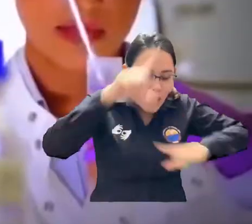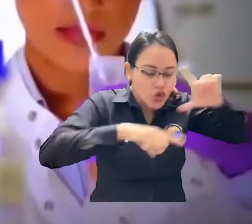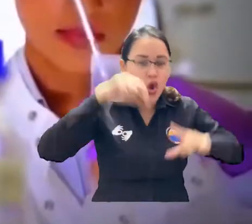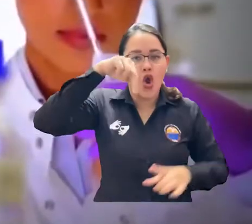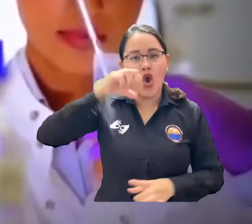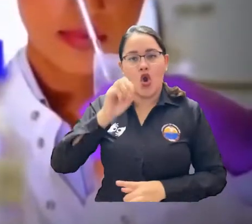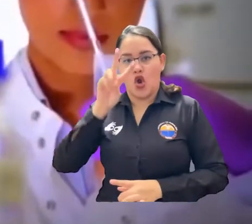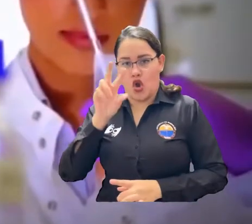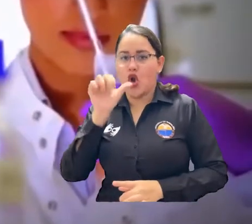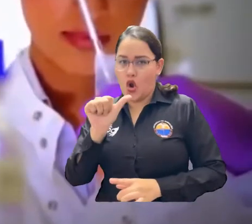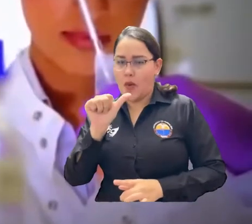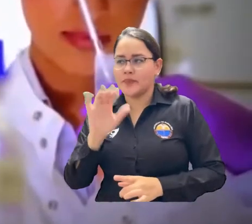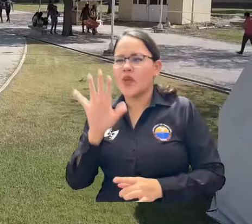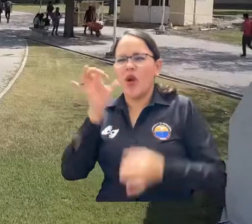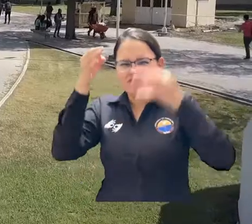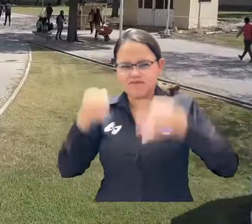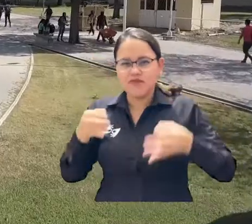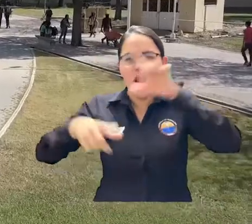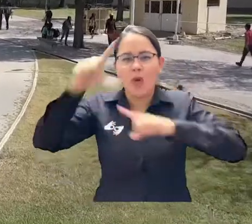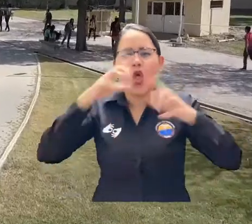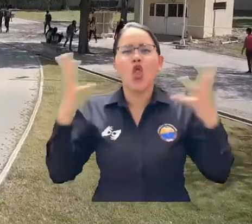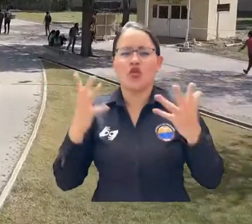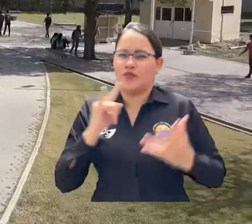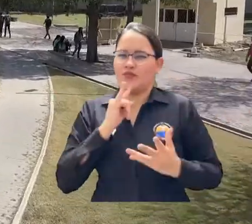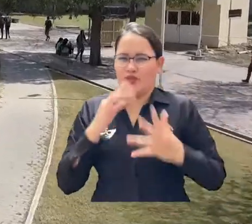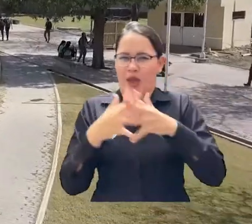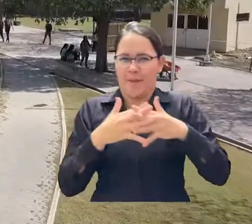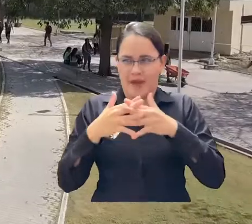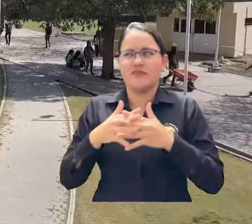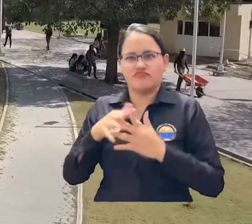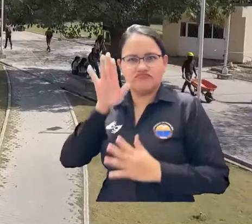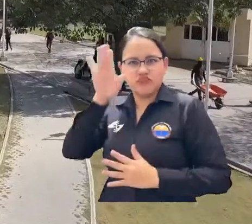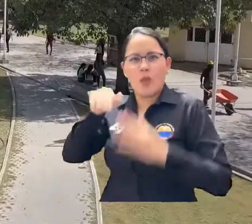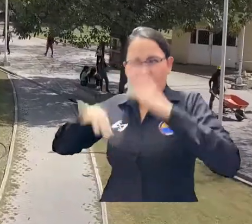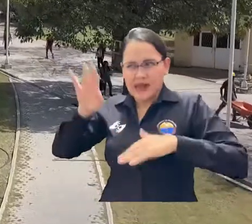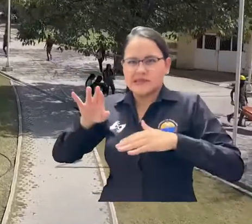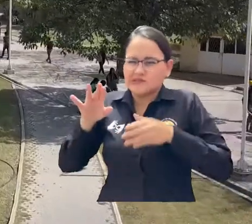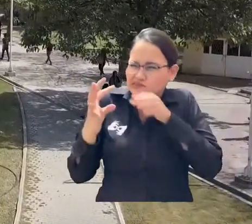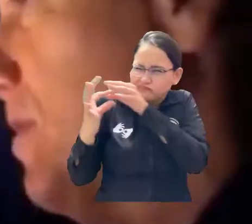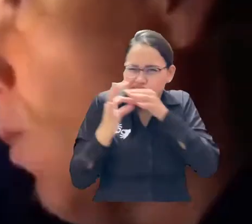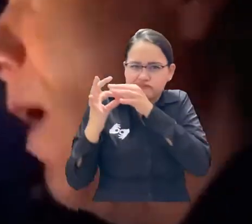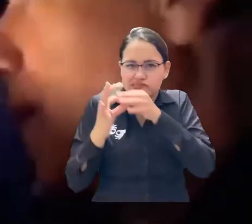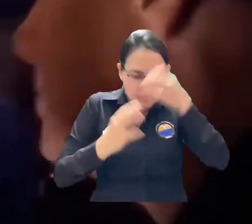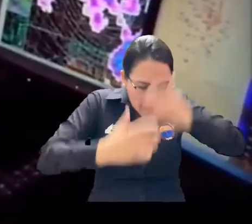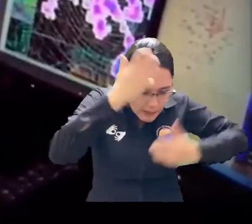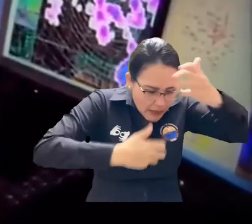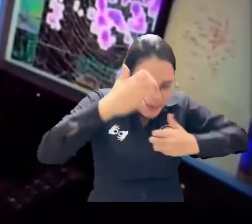el laboratorio Fermilab de los Estados Unidos, la Universidad del Magdalena ha trabajado activamente en este proyecto que estudia el